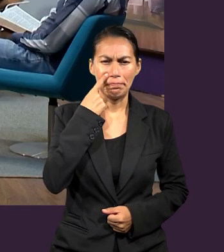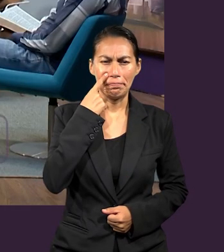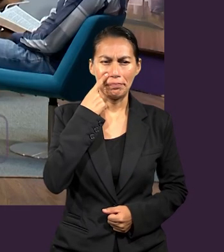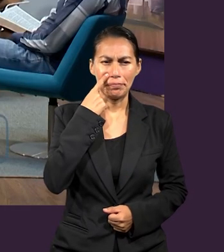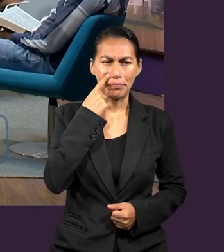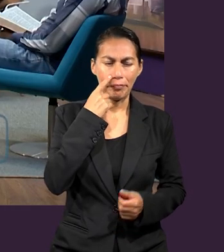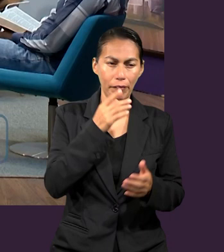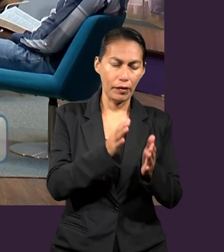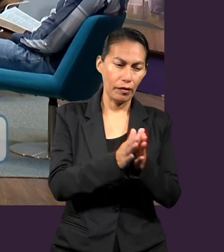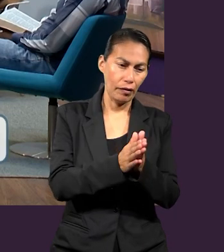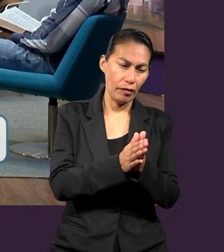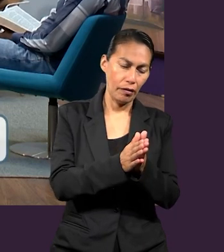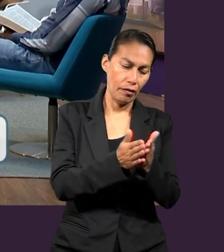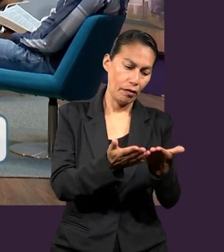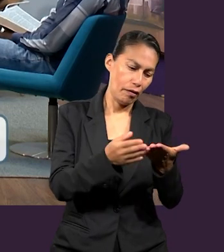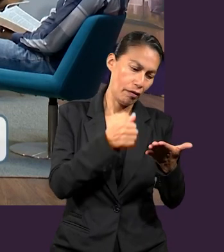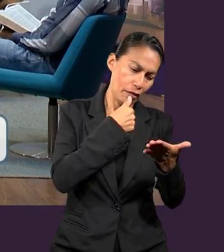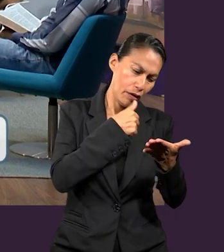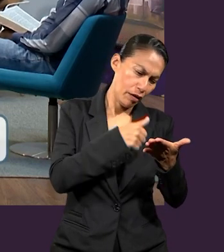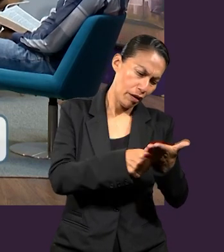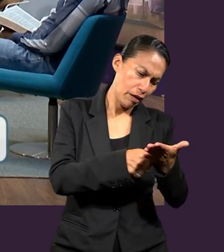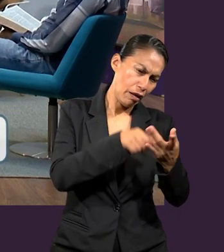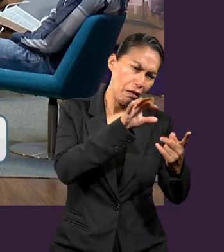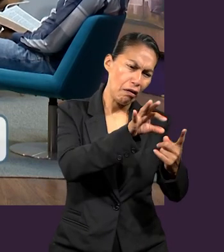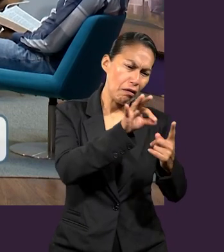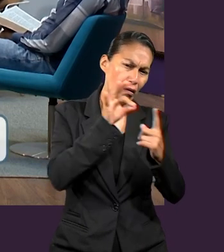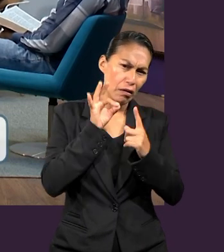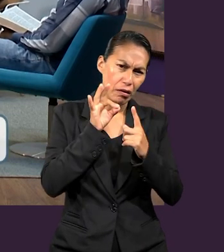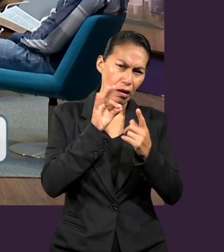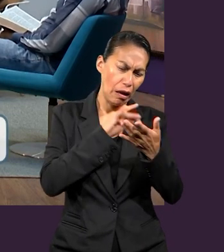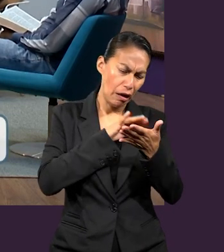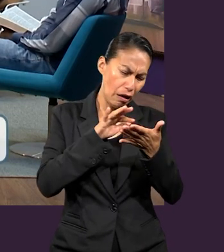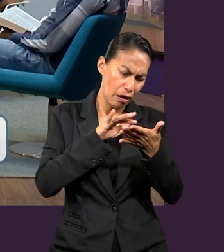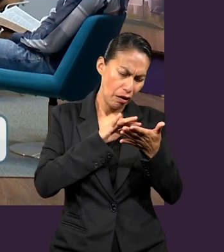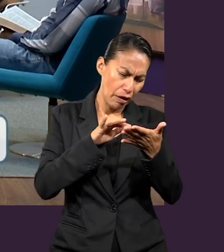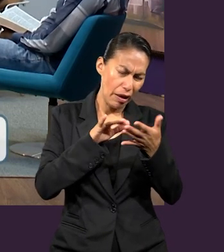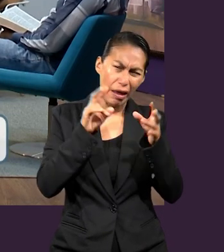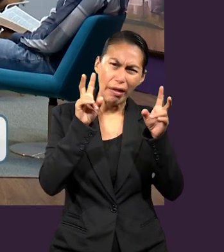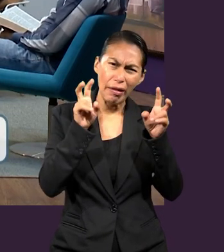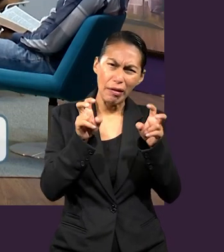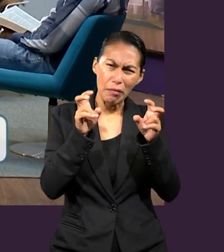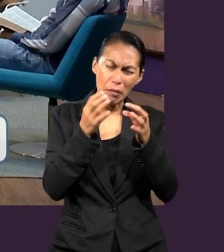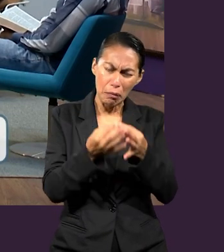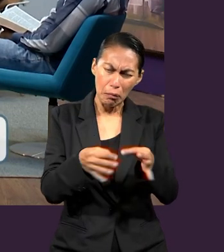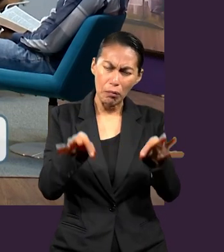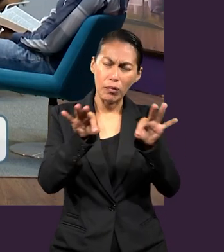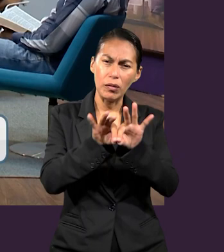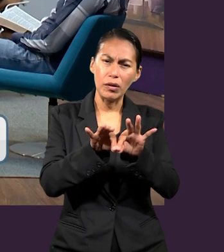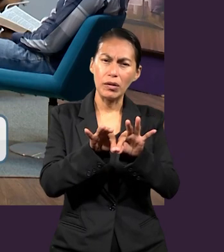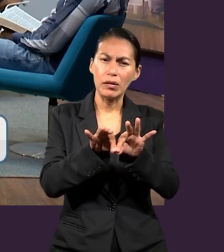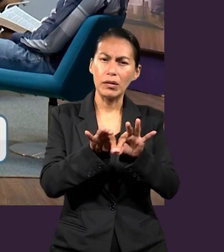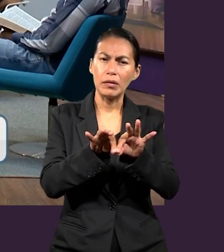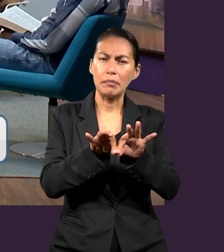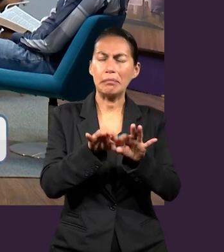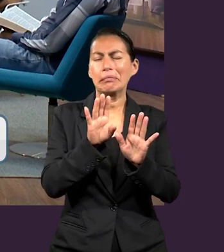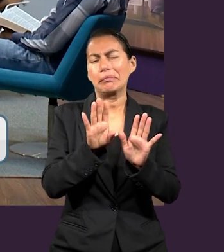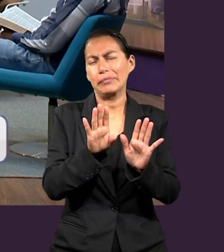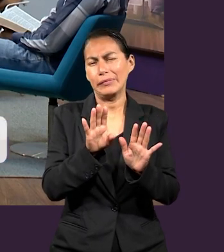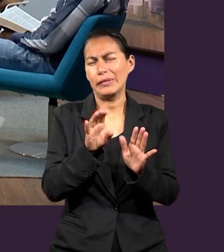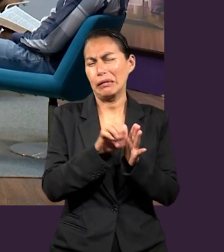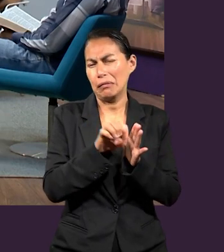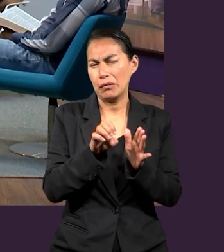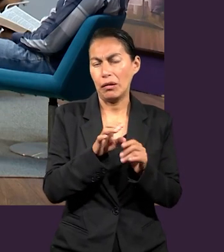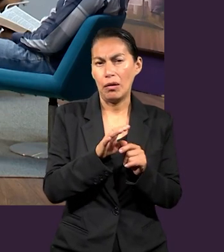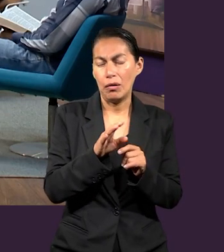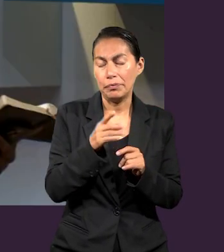leyendo la carta a los Efesios, hay un tema principal. Podemos decir que toda